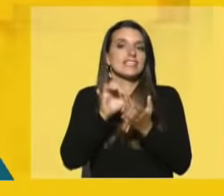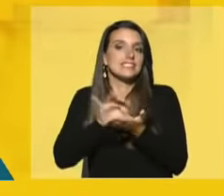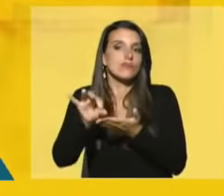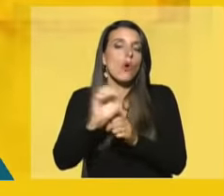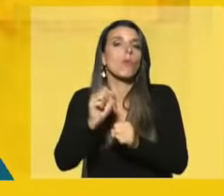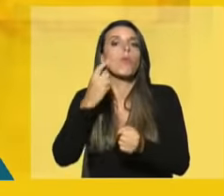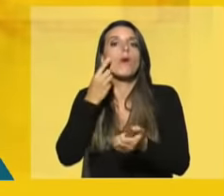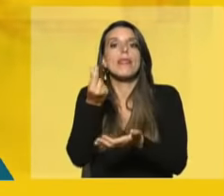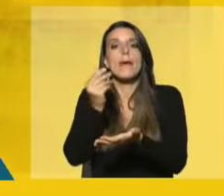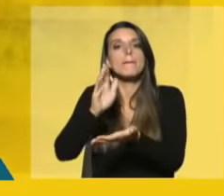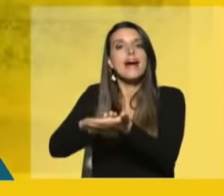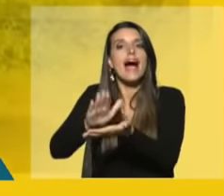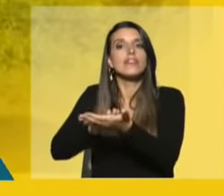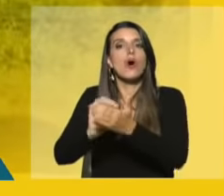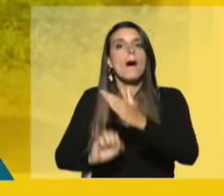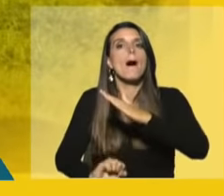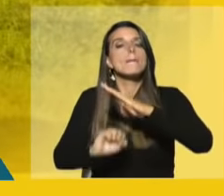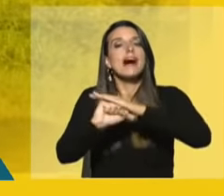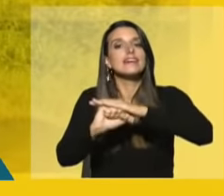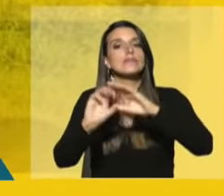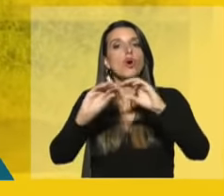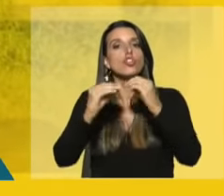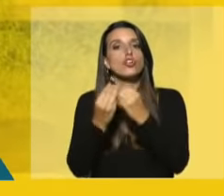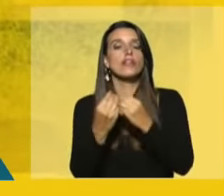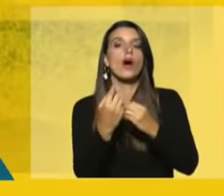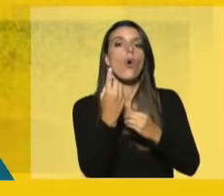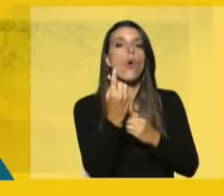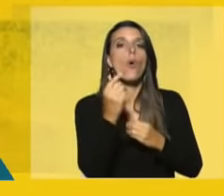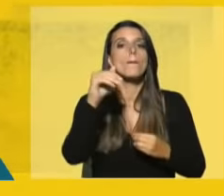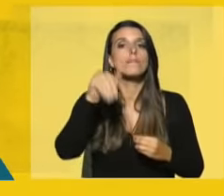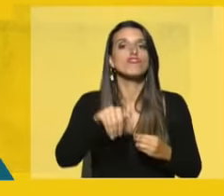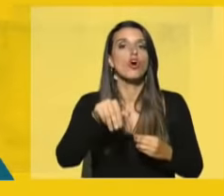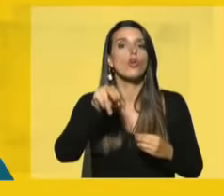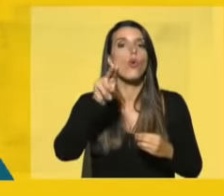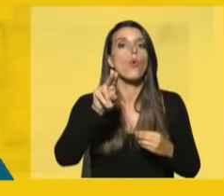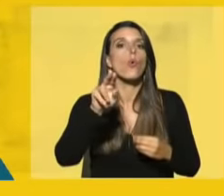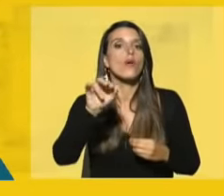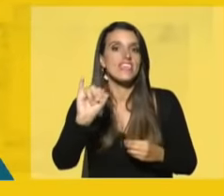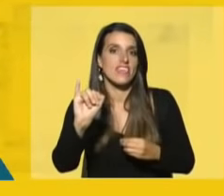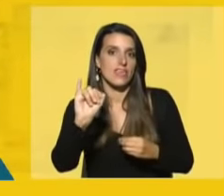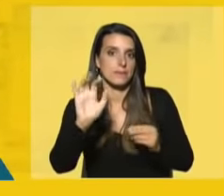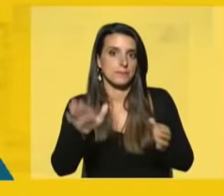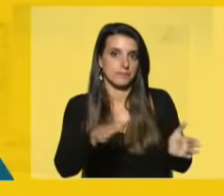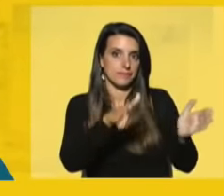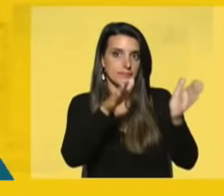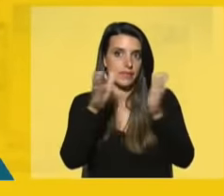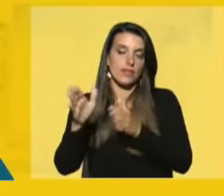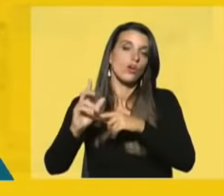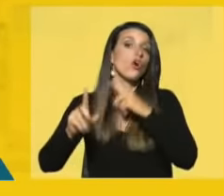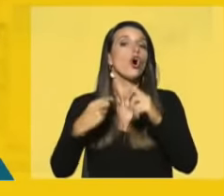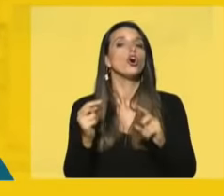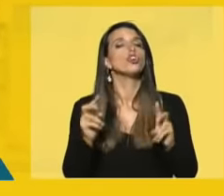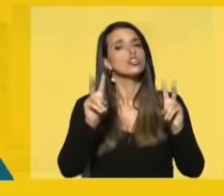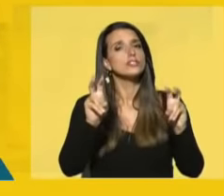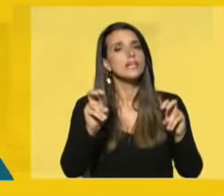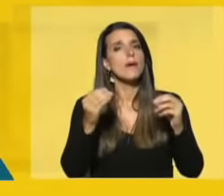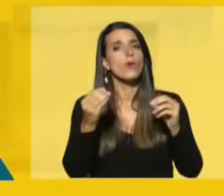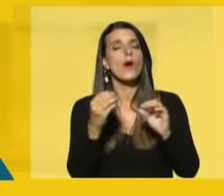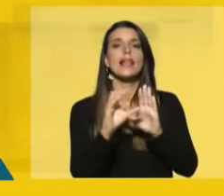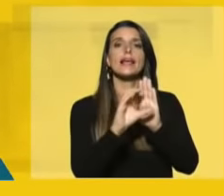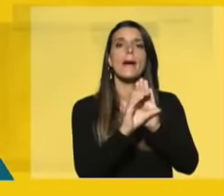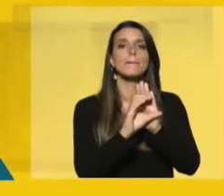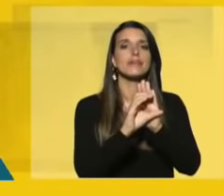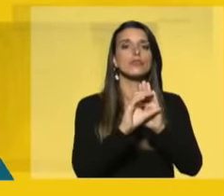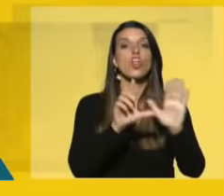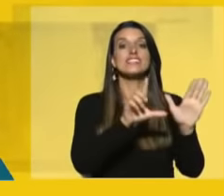efectivo hasta un monto máximo equivalente a un millón de unidades indexadas. Otro de los temas controvertidos está en el capítulo